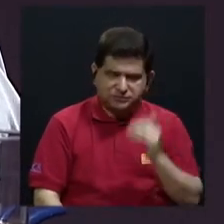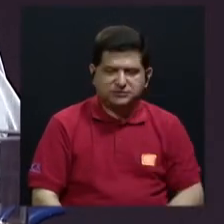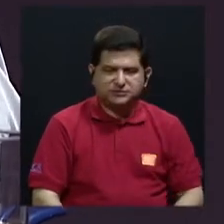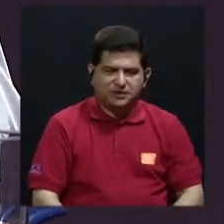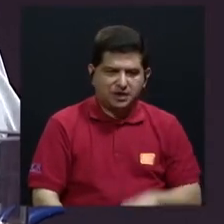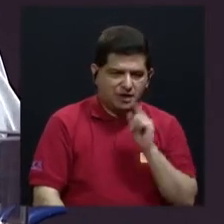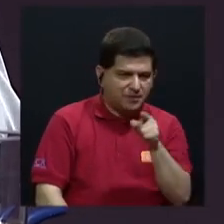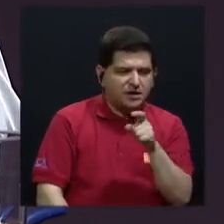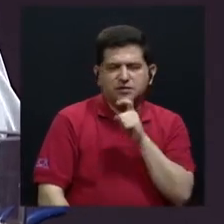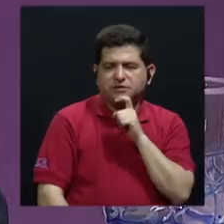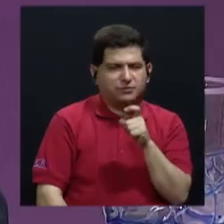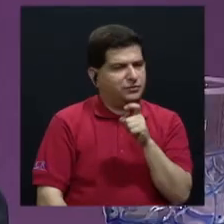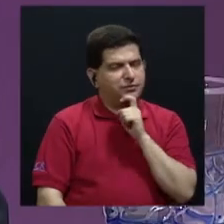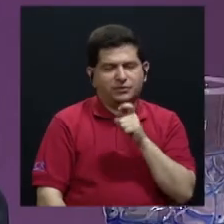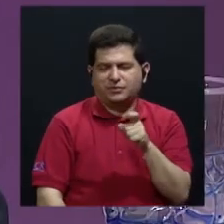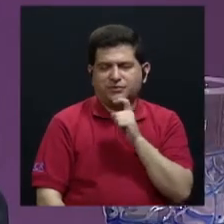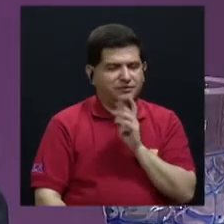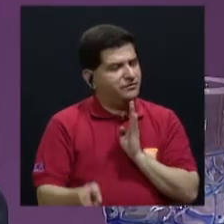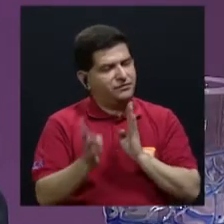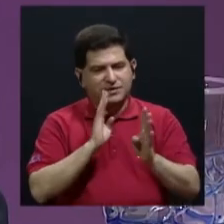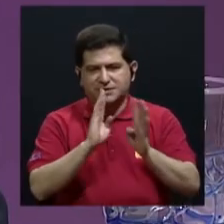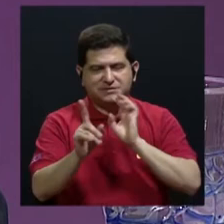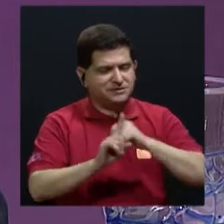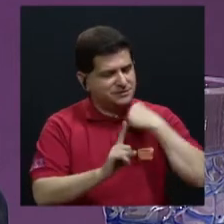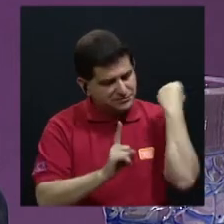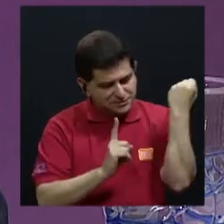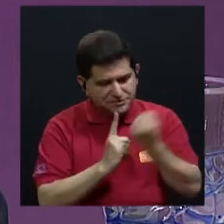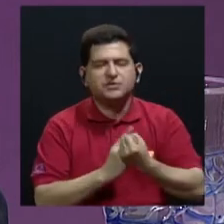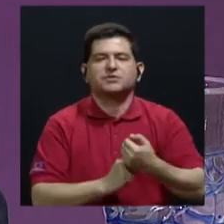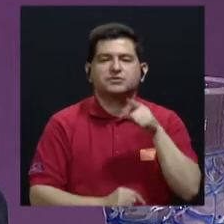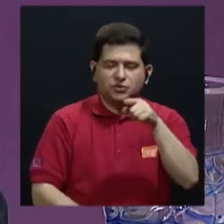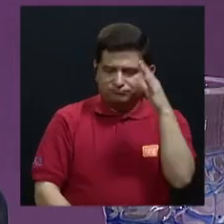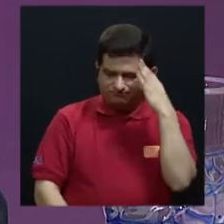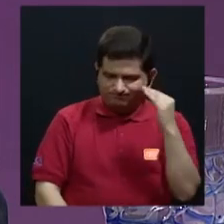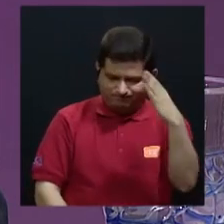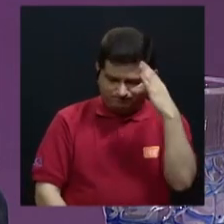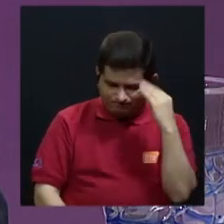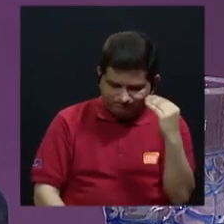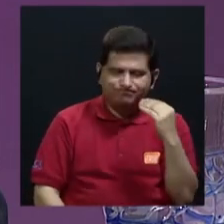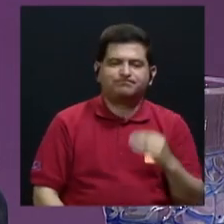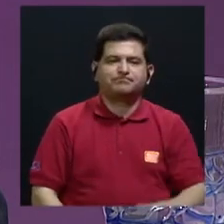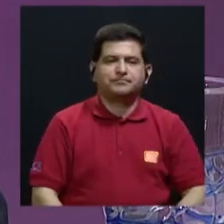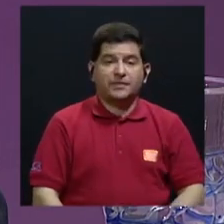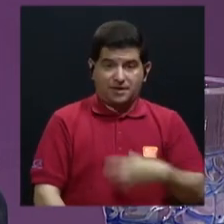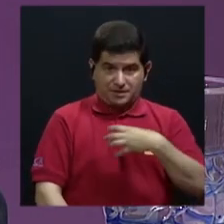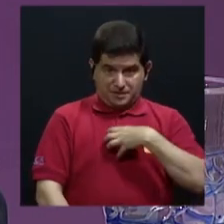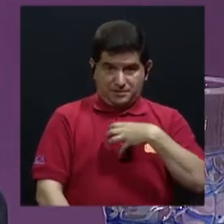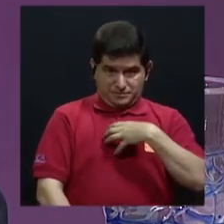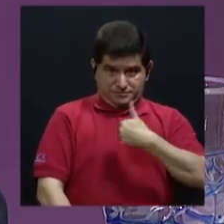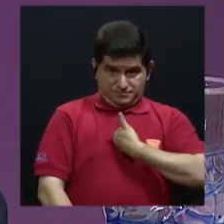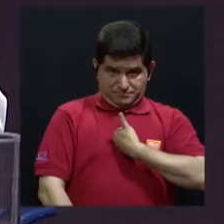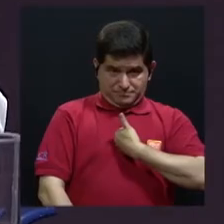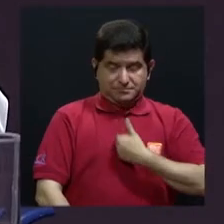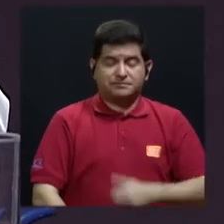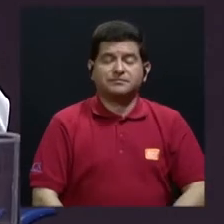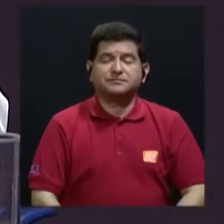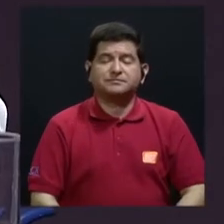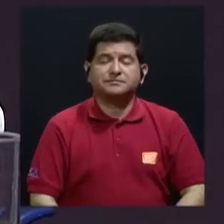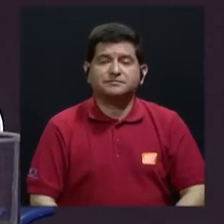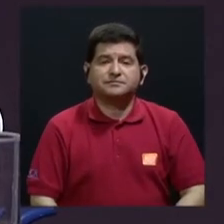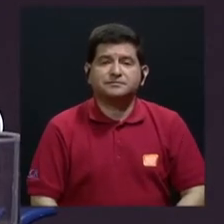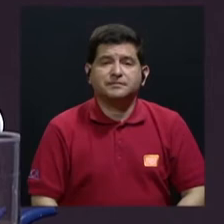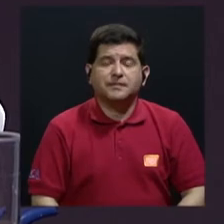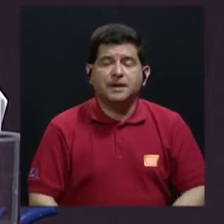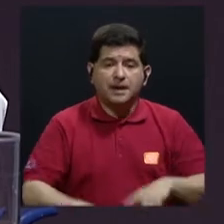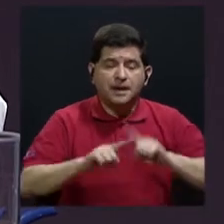difícil también hablar de esta situación porque la viviste en propia carne. Sin embargo,